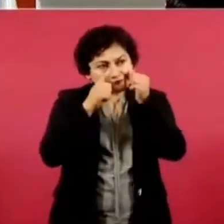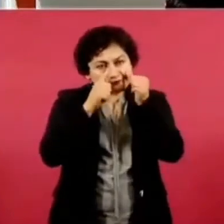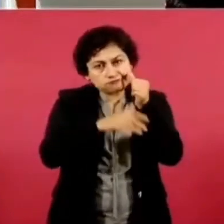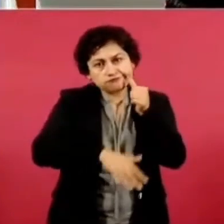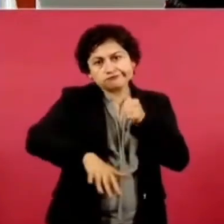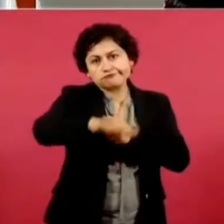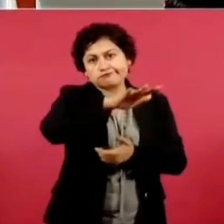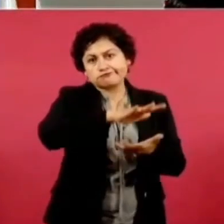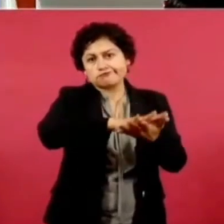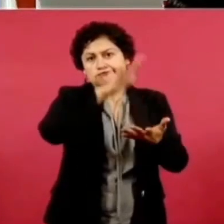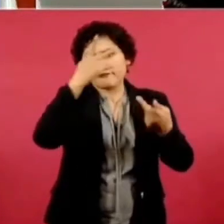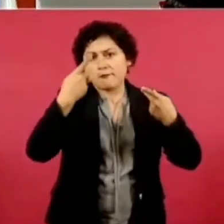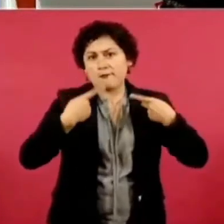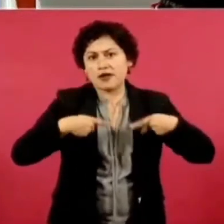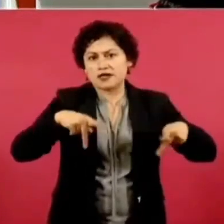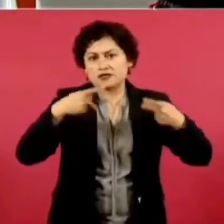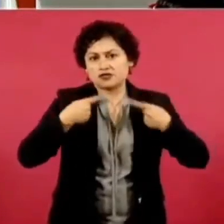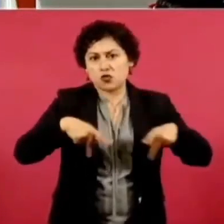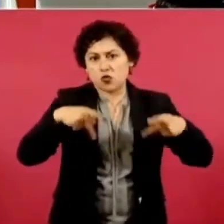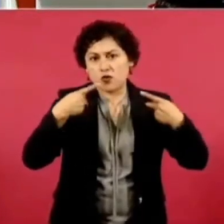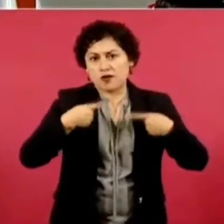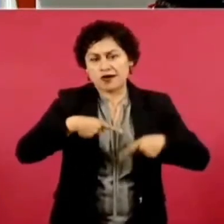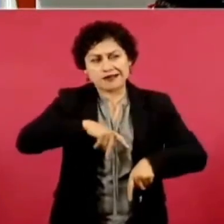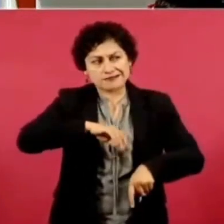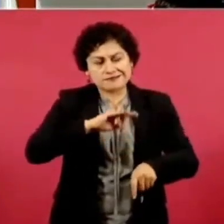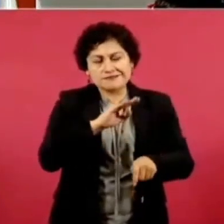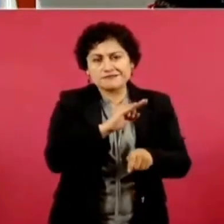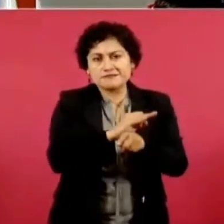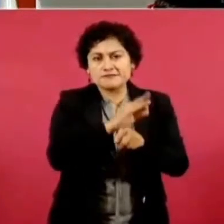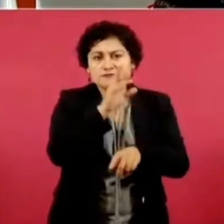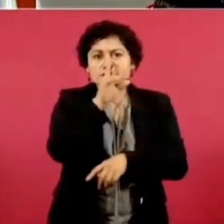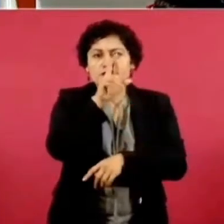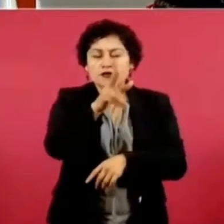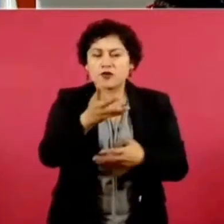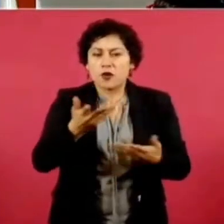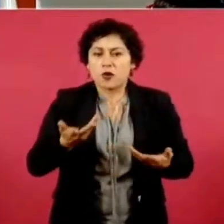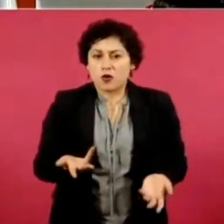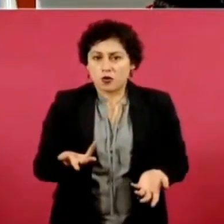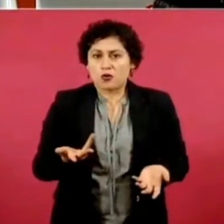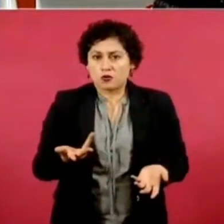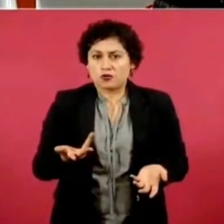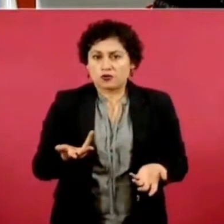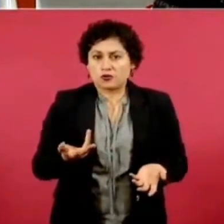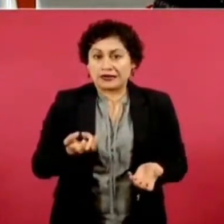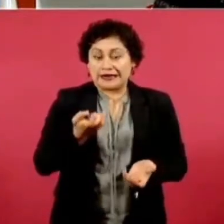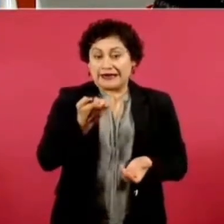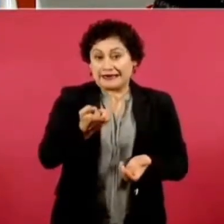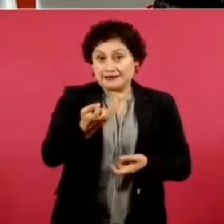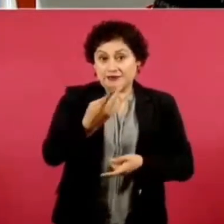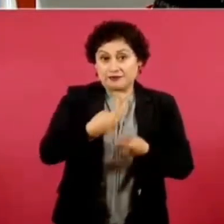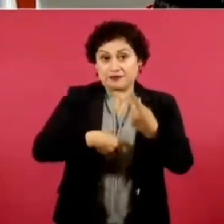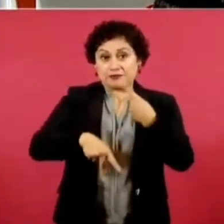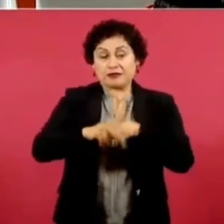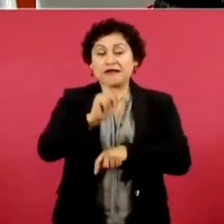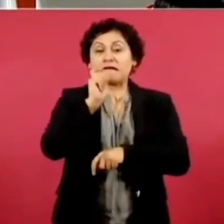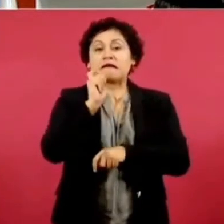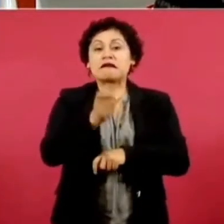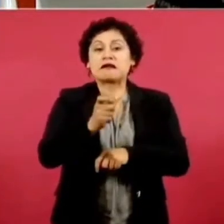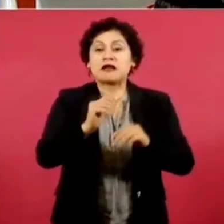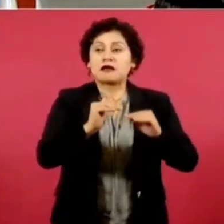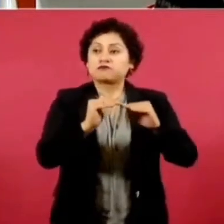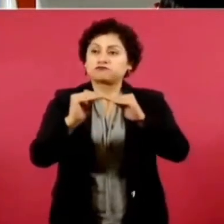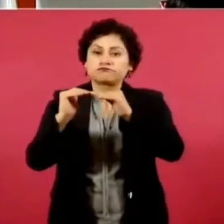cumpla de que vivimos en una democracia y que el soberano